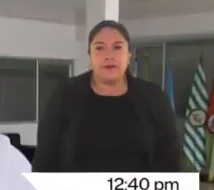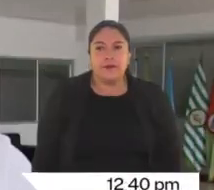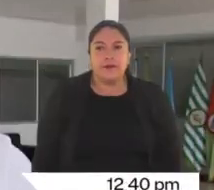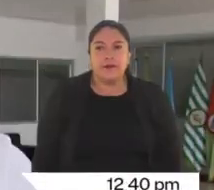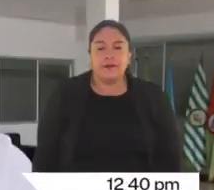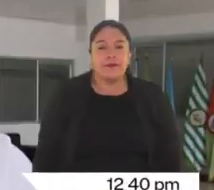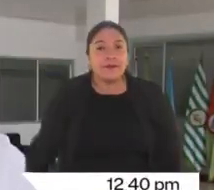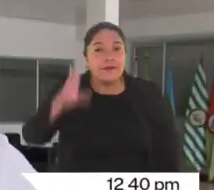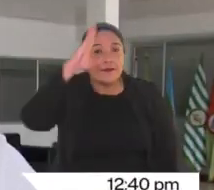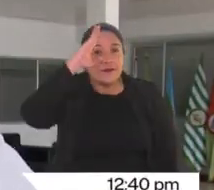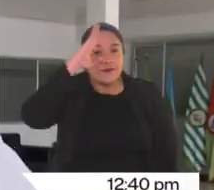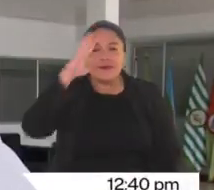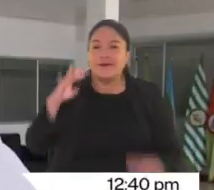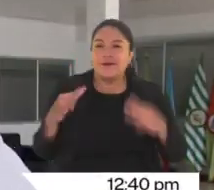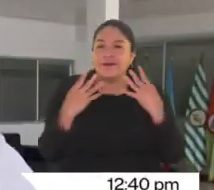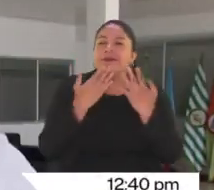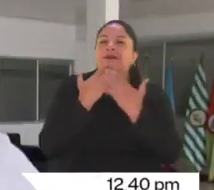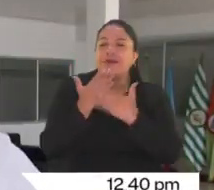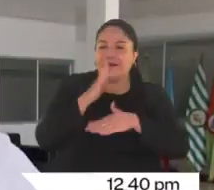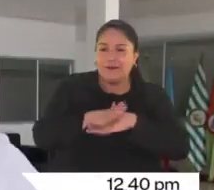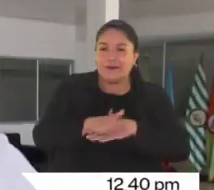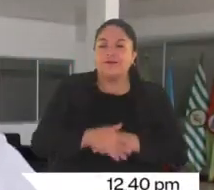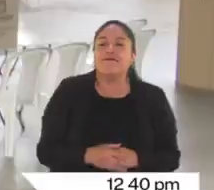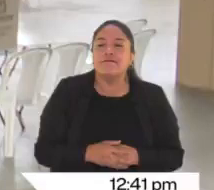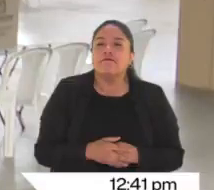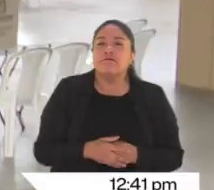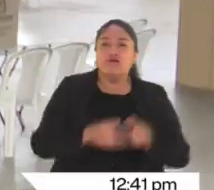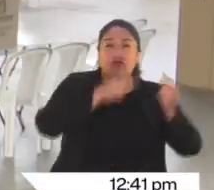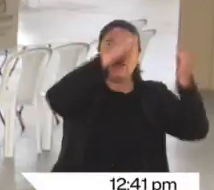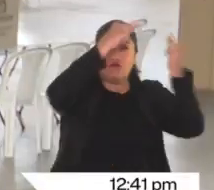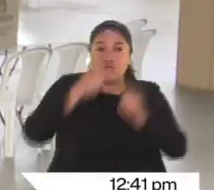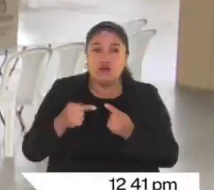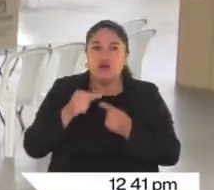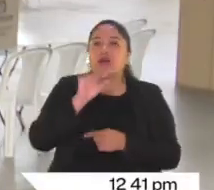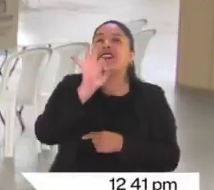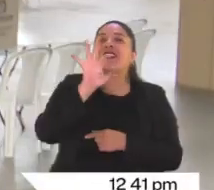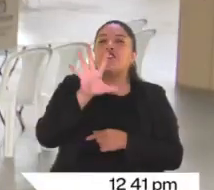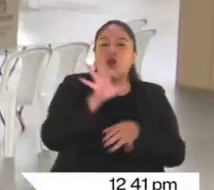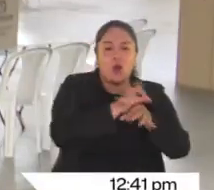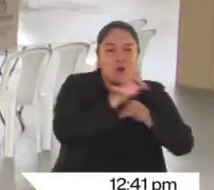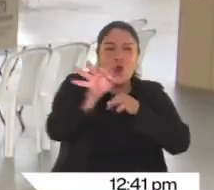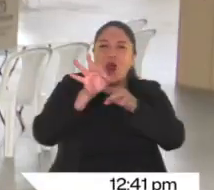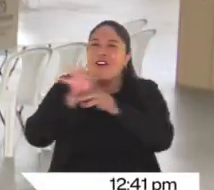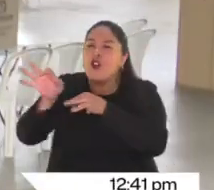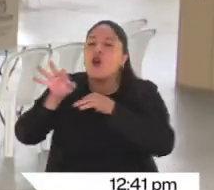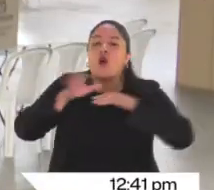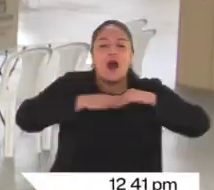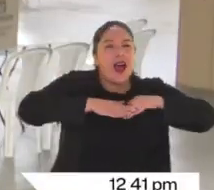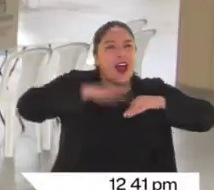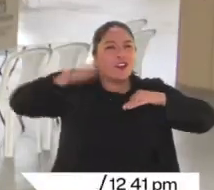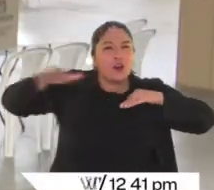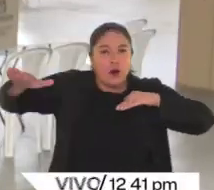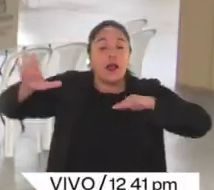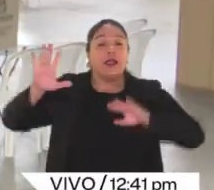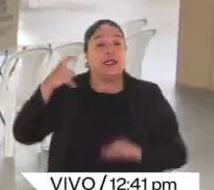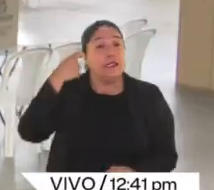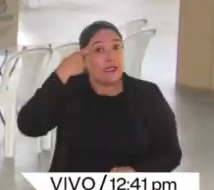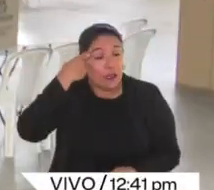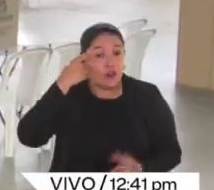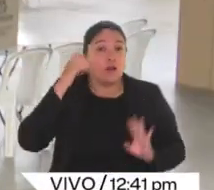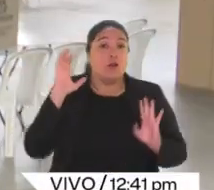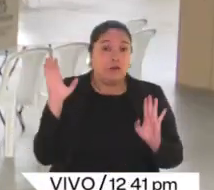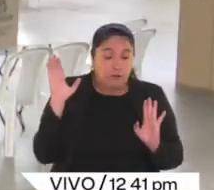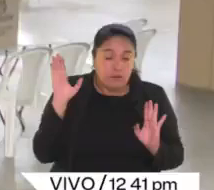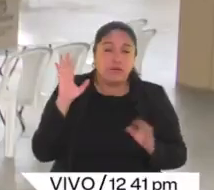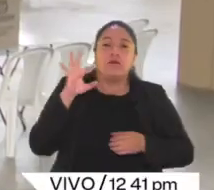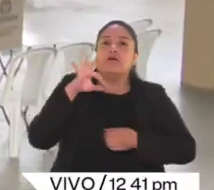Hola, televidentes, buenas tardes, pues mire, son en total 35 municipios en Antioquia que tienen riesgo electoral y